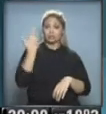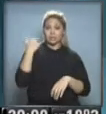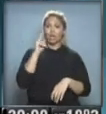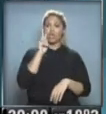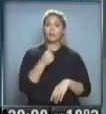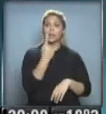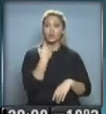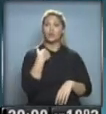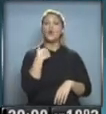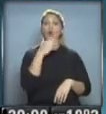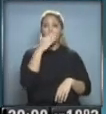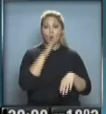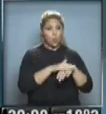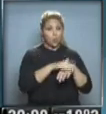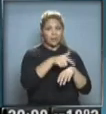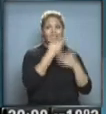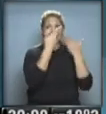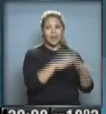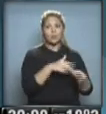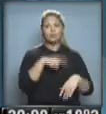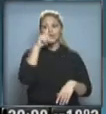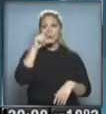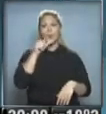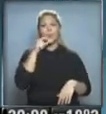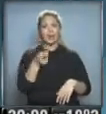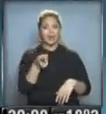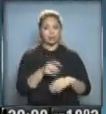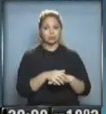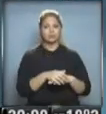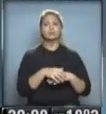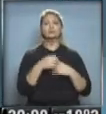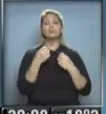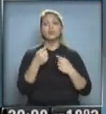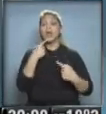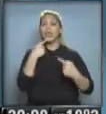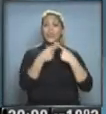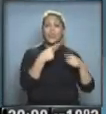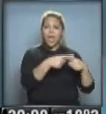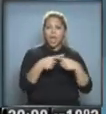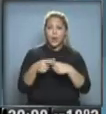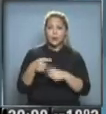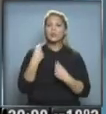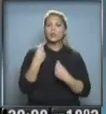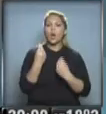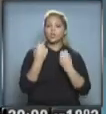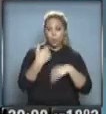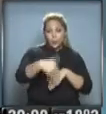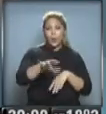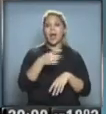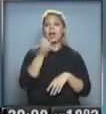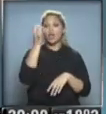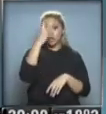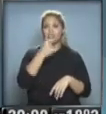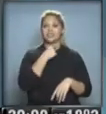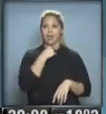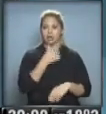que culminó con la renuncia del presidente Fernando de la Rúa. El inicio del debate está previsto para el 12 de agosto.